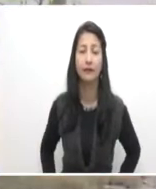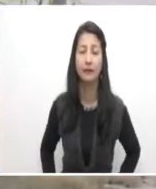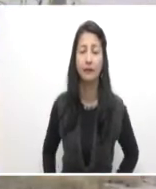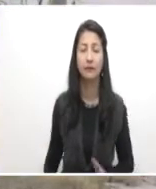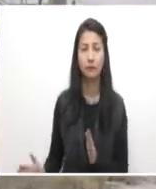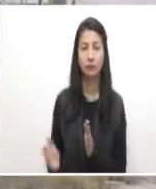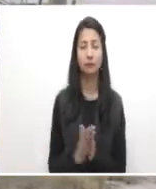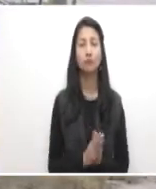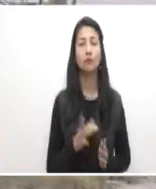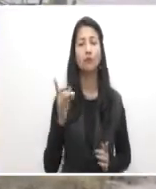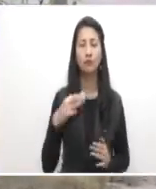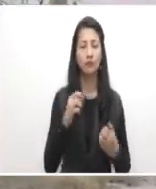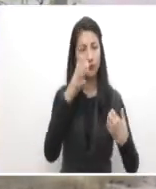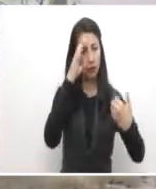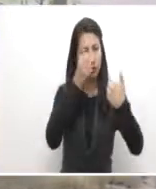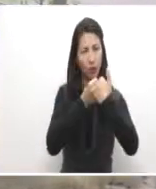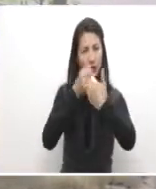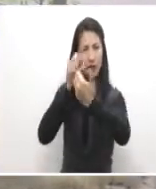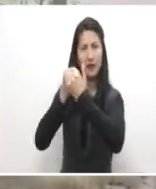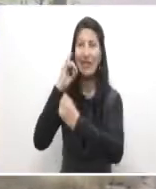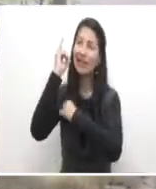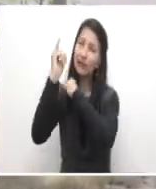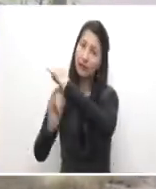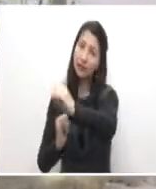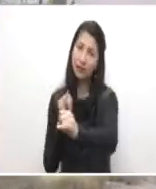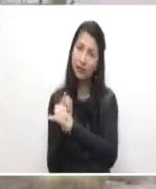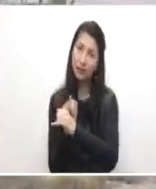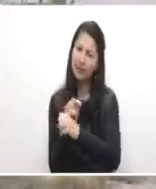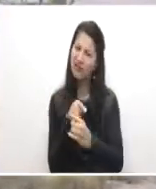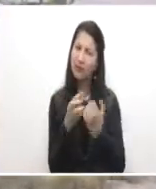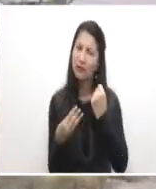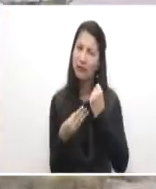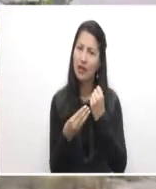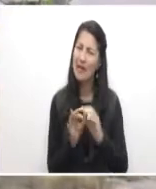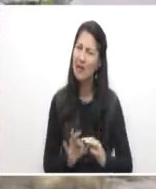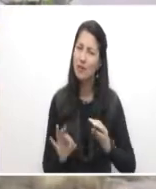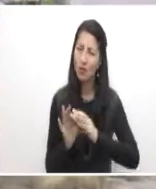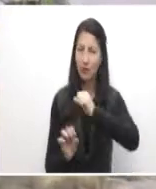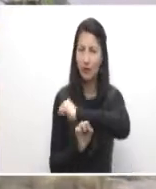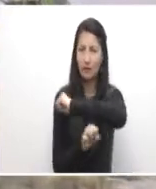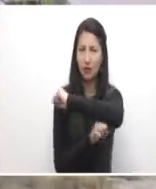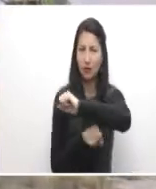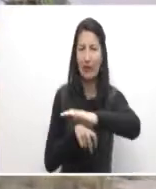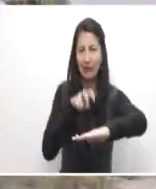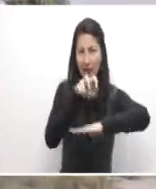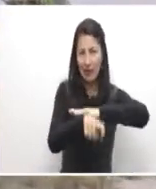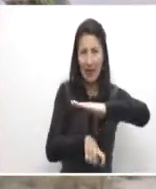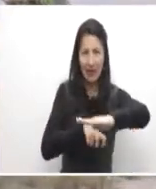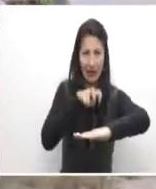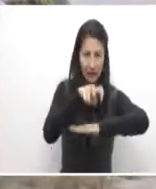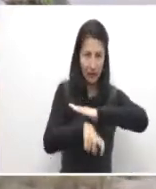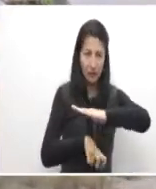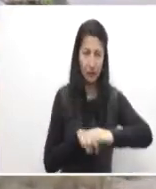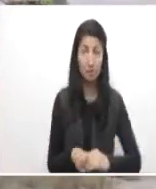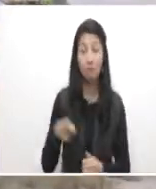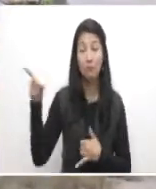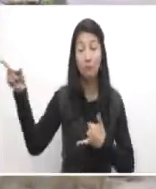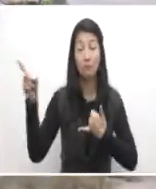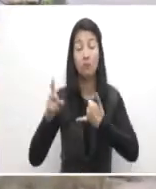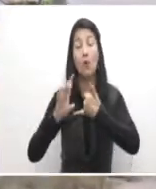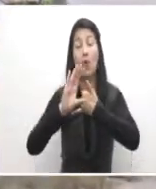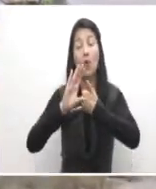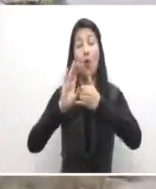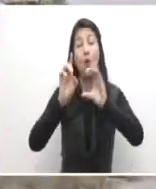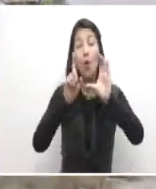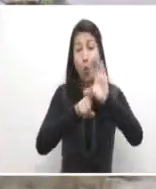A través de alianzas de cooperación internacional, el SENA busca fortalecer el sector agrícola del país. En esta oportunidad, la Guajiri Putumayo